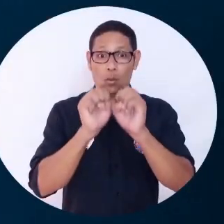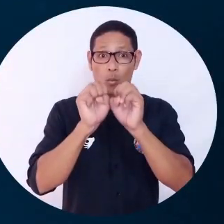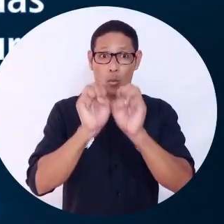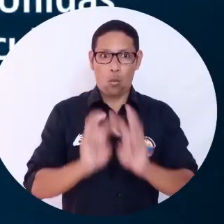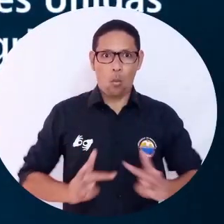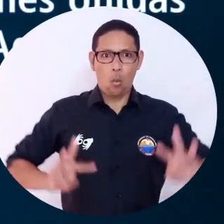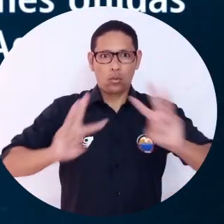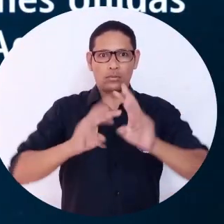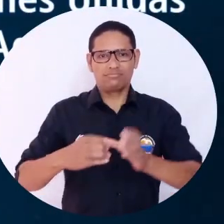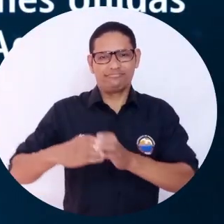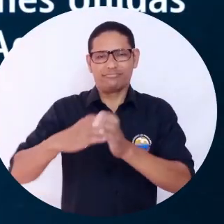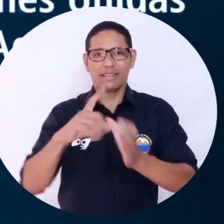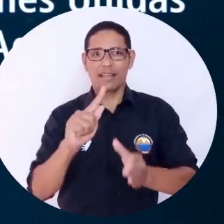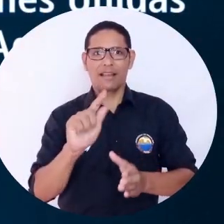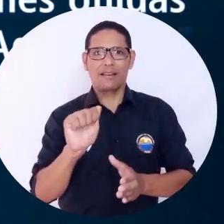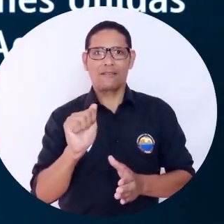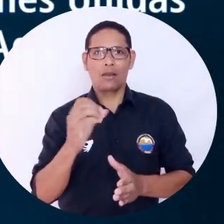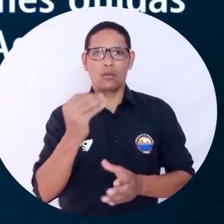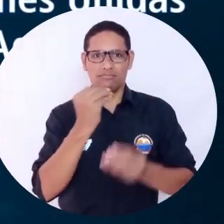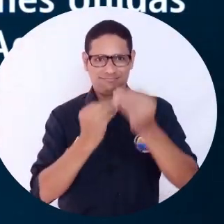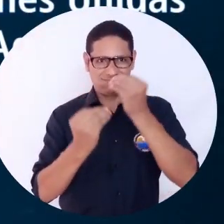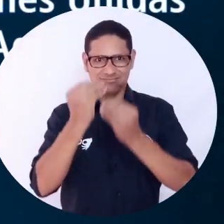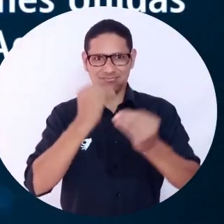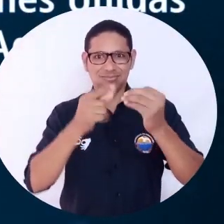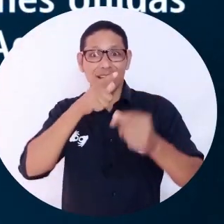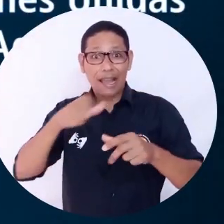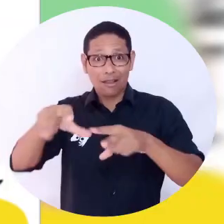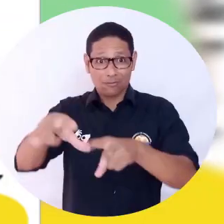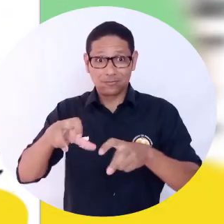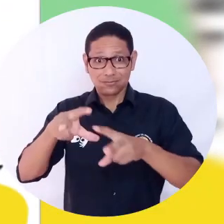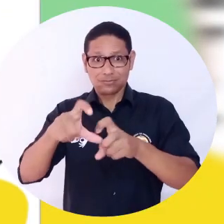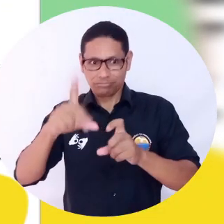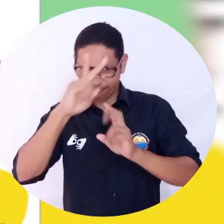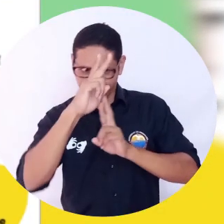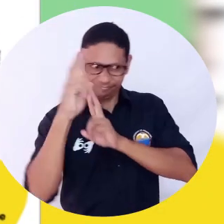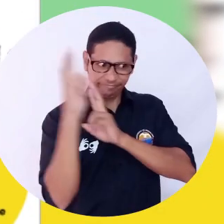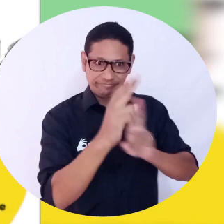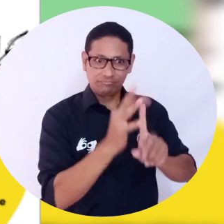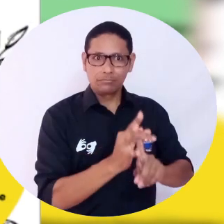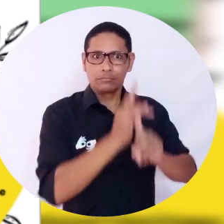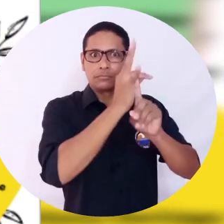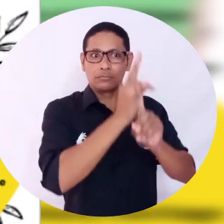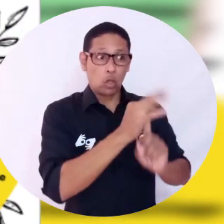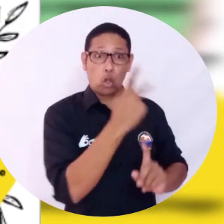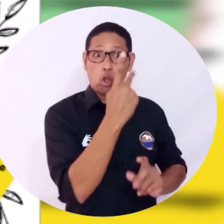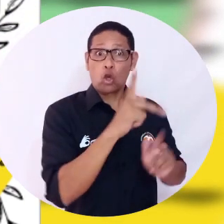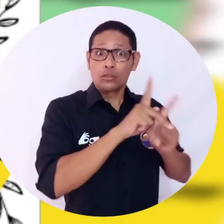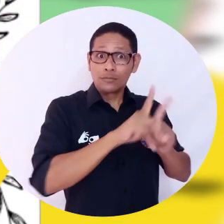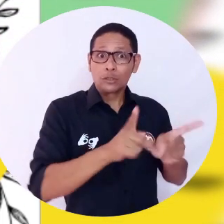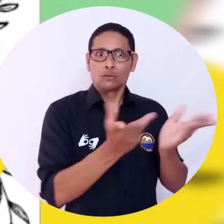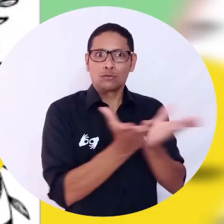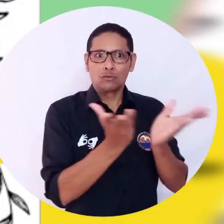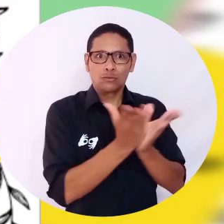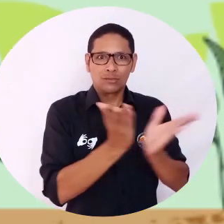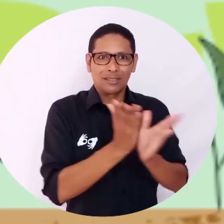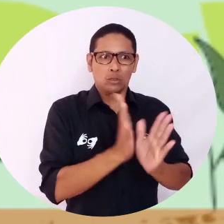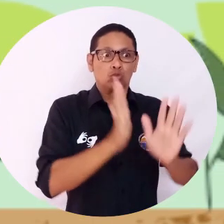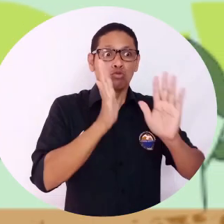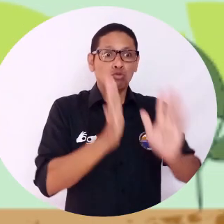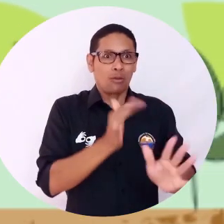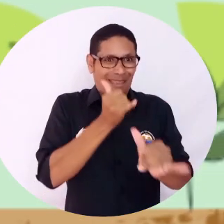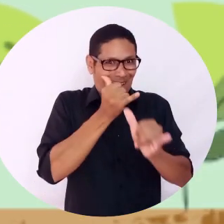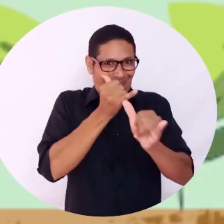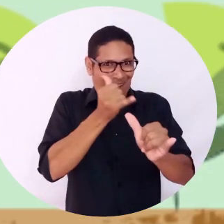La Organización de las Naciones Unidas para la Alimentación y la Agricultura, FAO, catalogó el libro infantil creado por dos estudiantes del Programa de